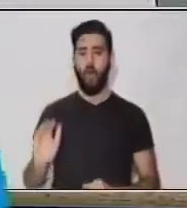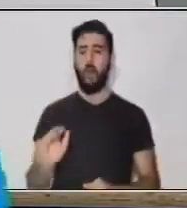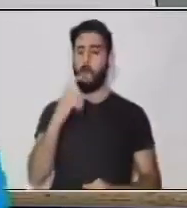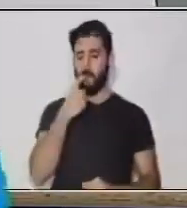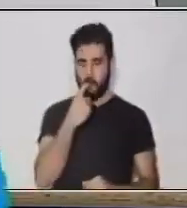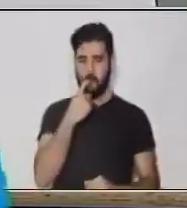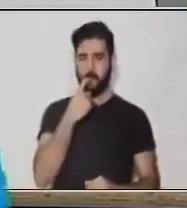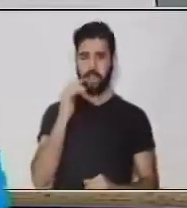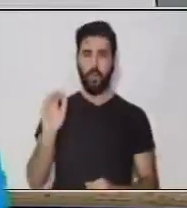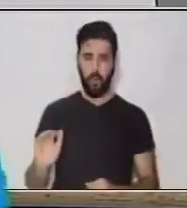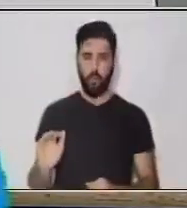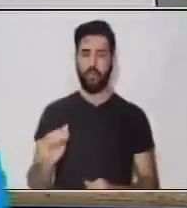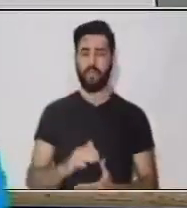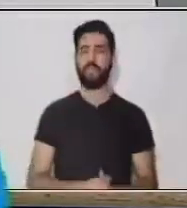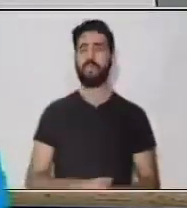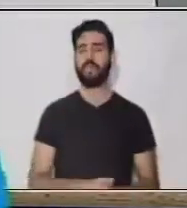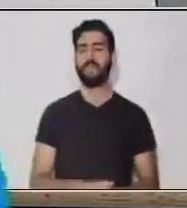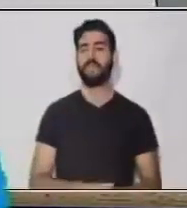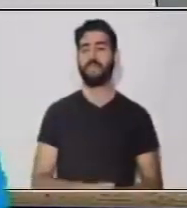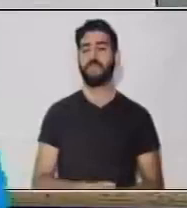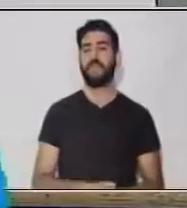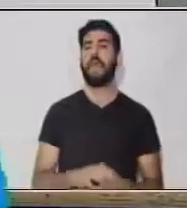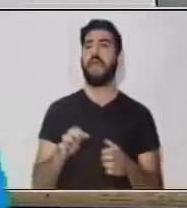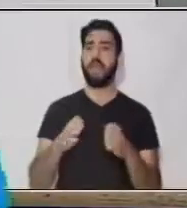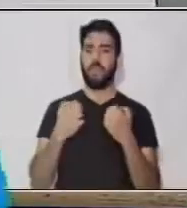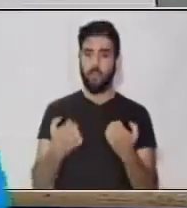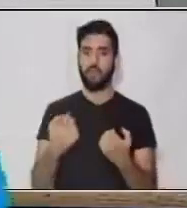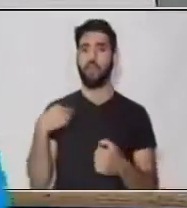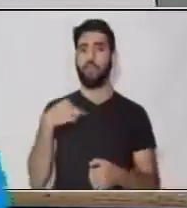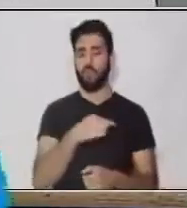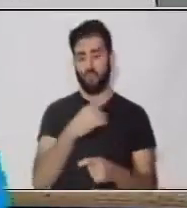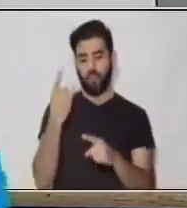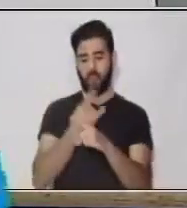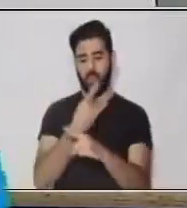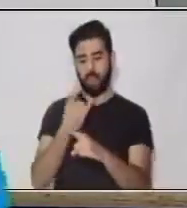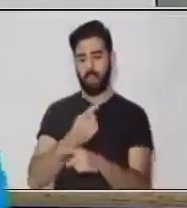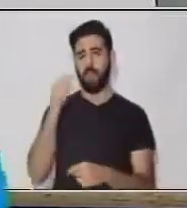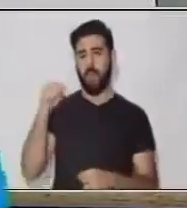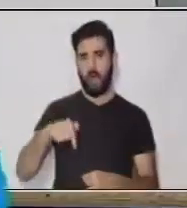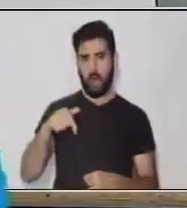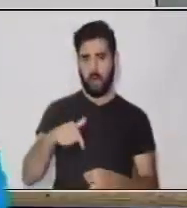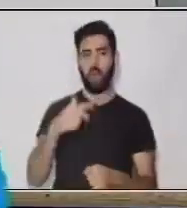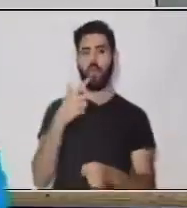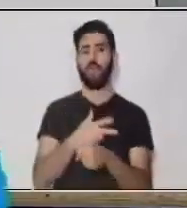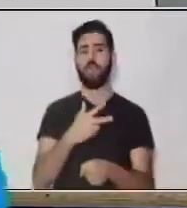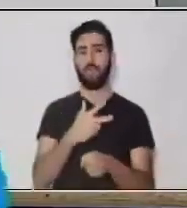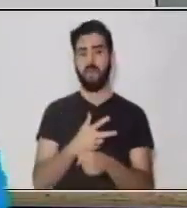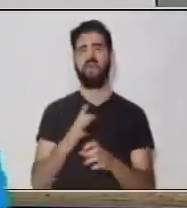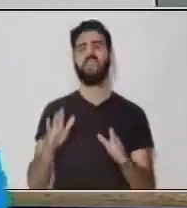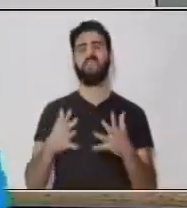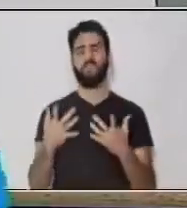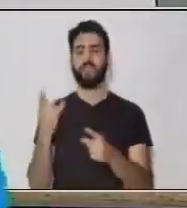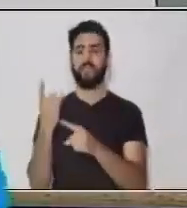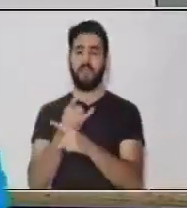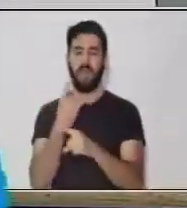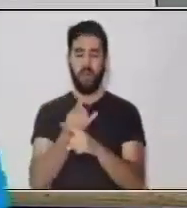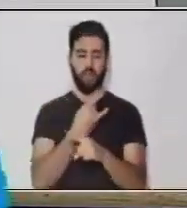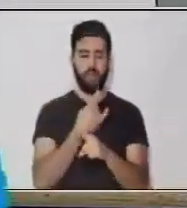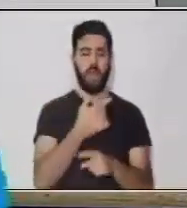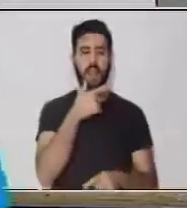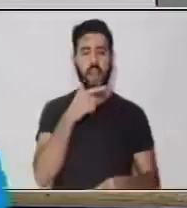hacer énfasis que nosotros las utilizamos acá en Guatemala. Entonces, se utiliza a través de un lenguaje